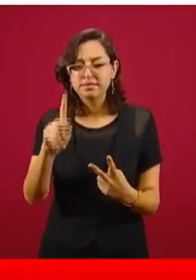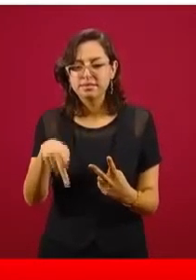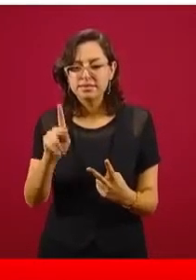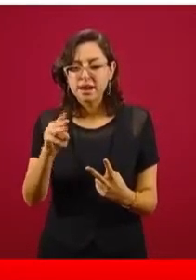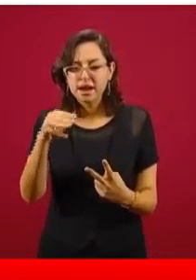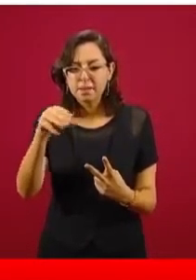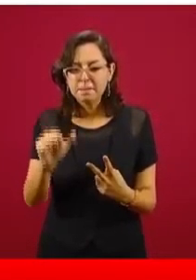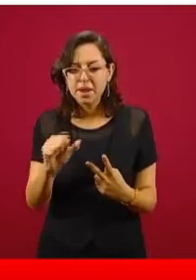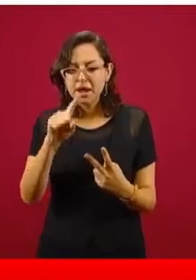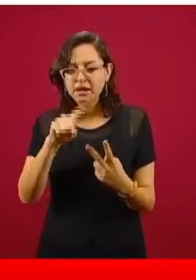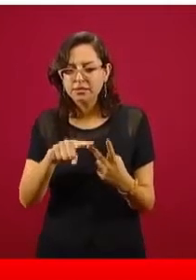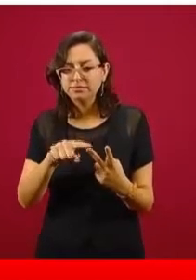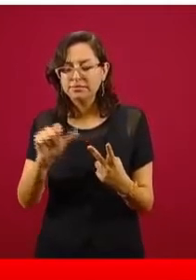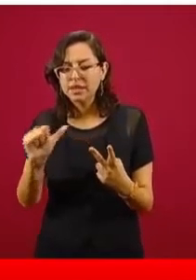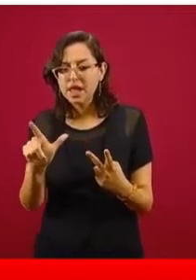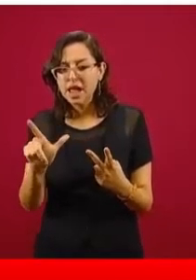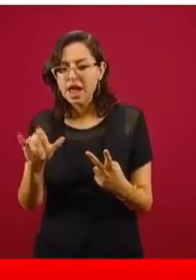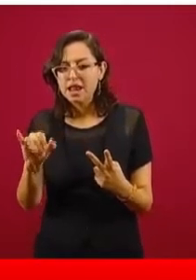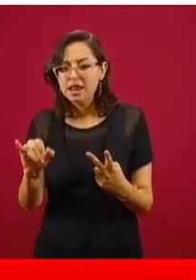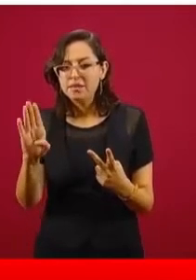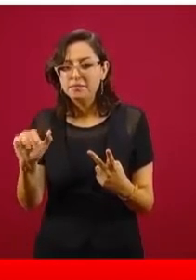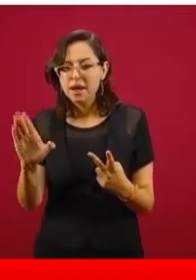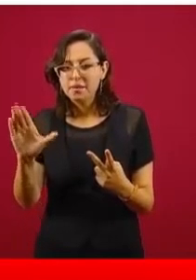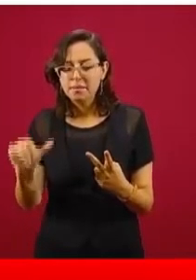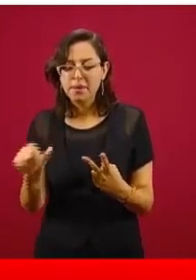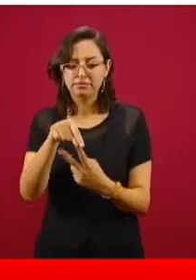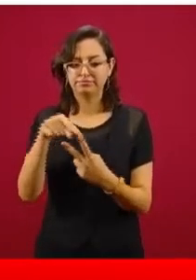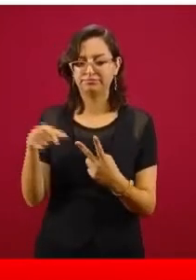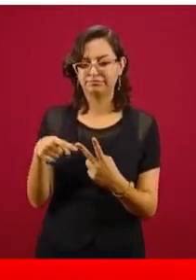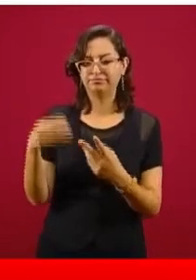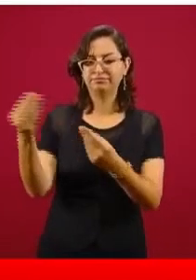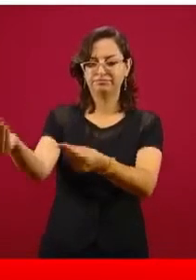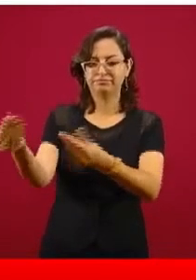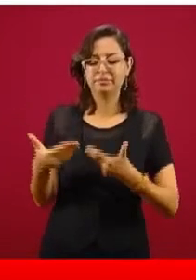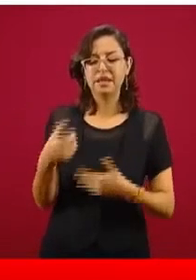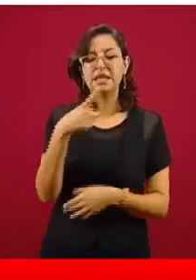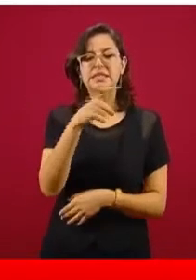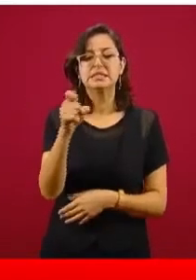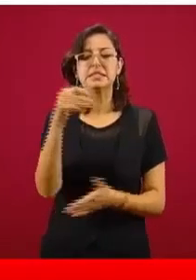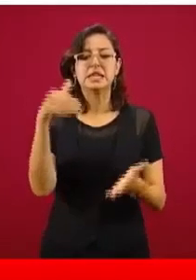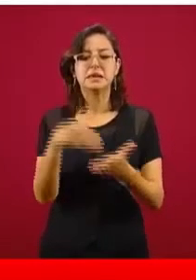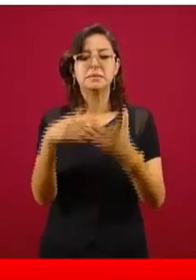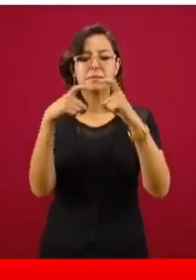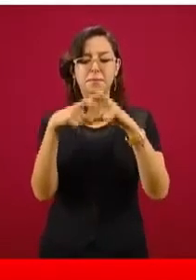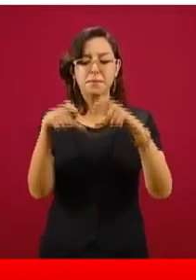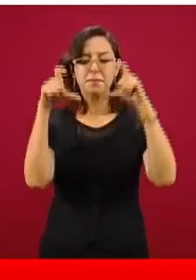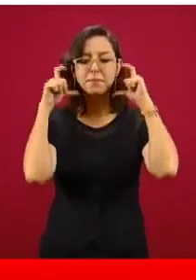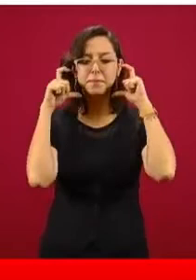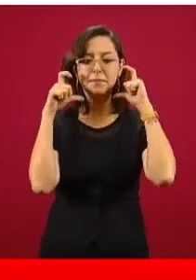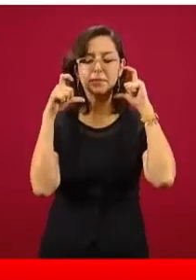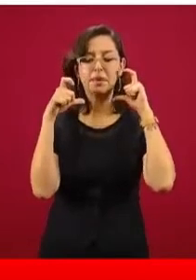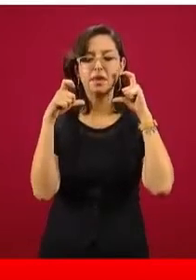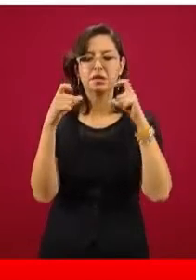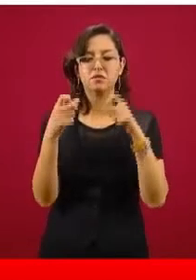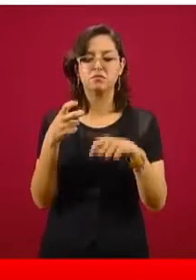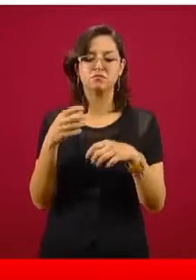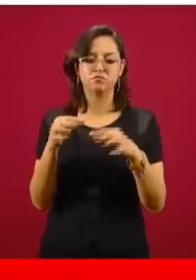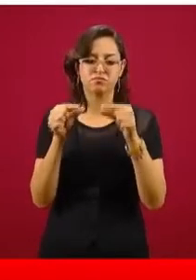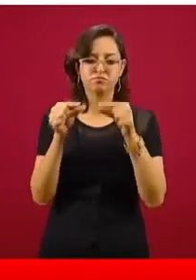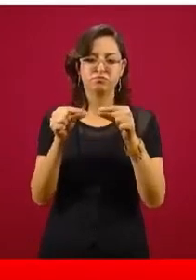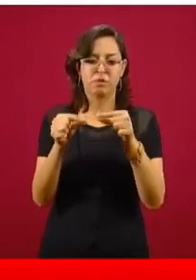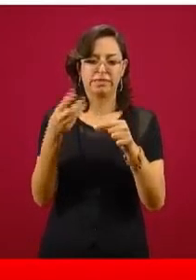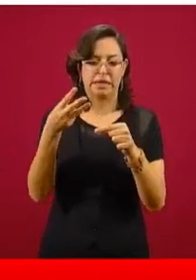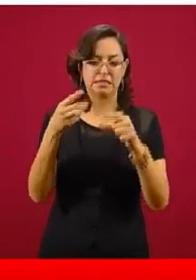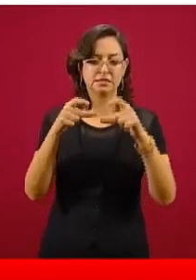acercarse a nuestro país a través de los canales diplomáticos y realizaron una donación de 100 mil cubrebocas, tricapa, 50 mil